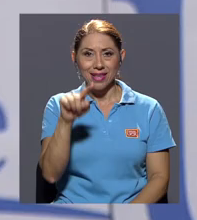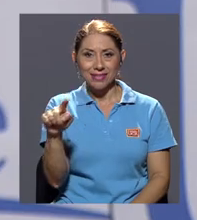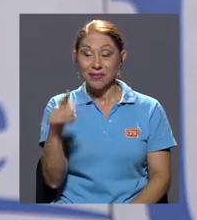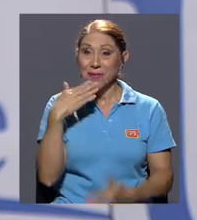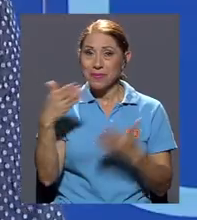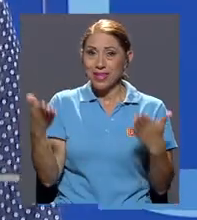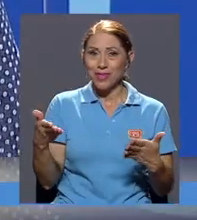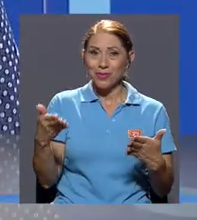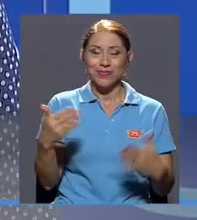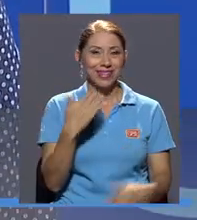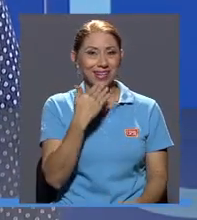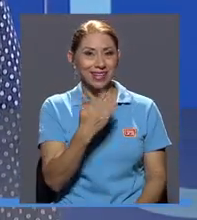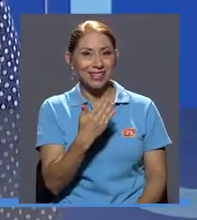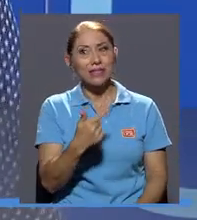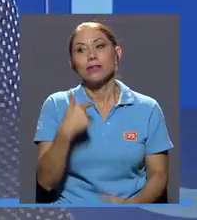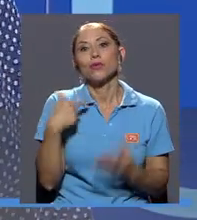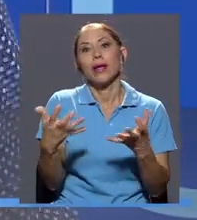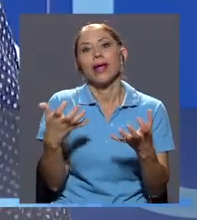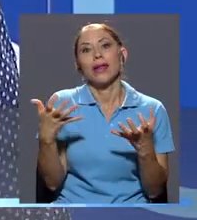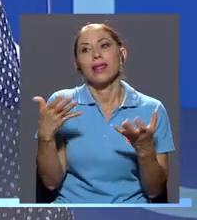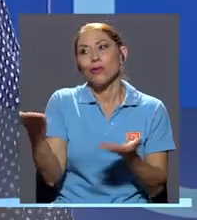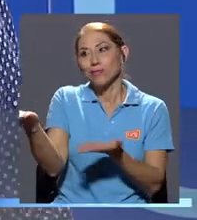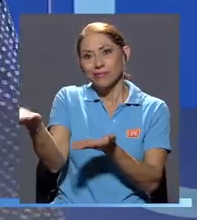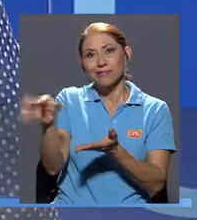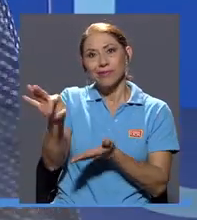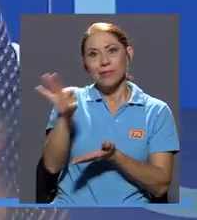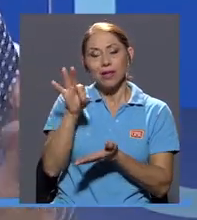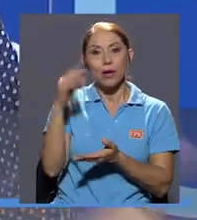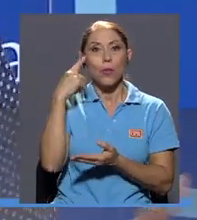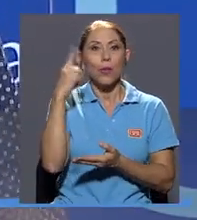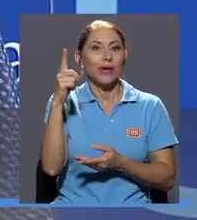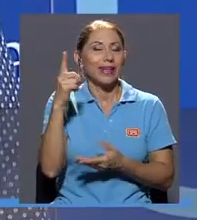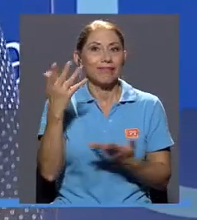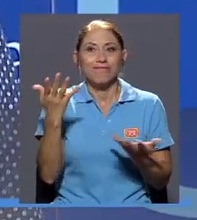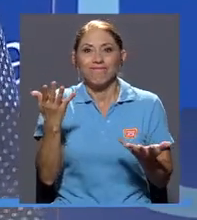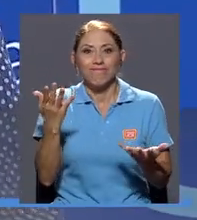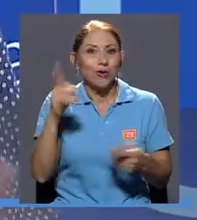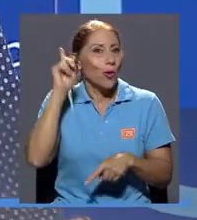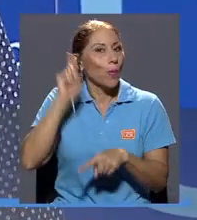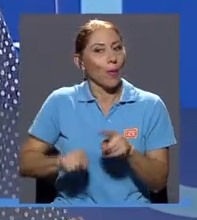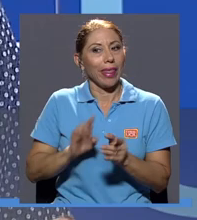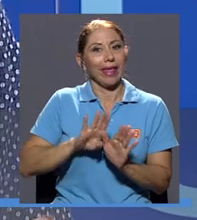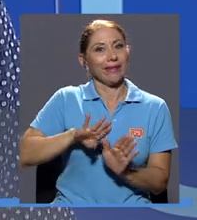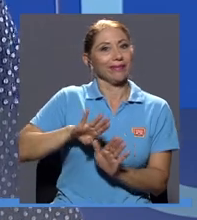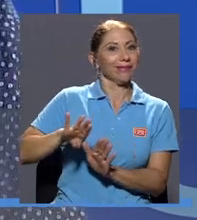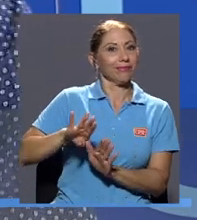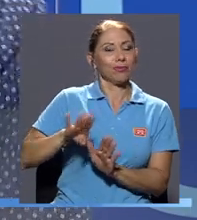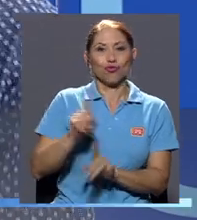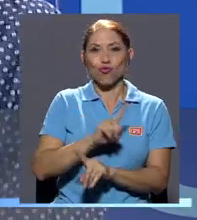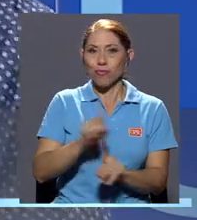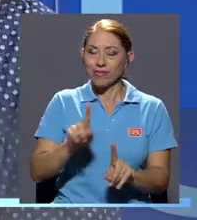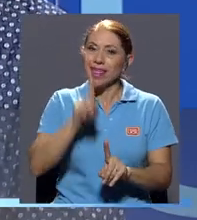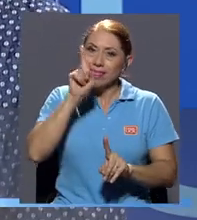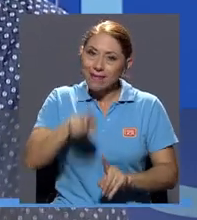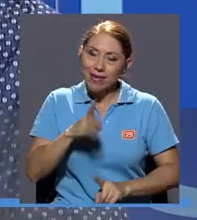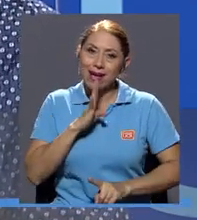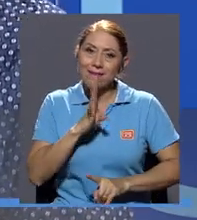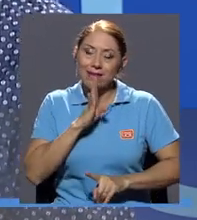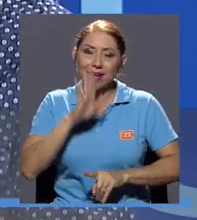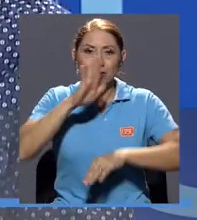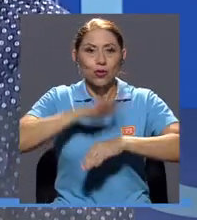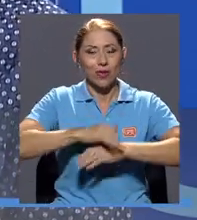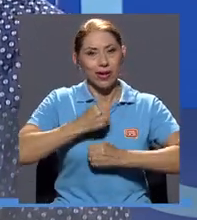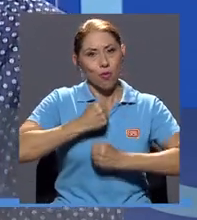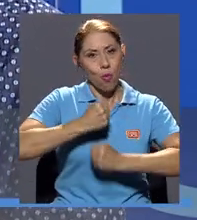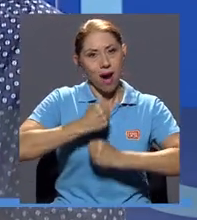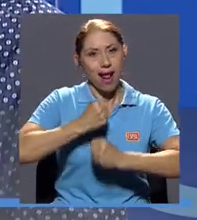querido traerlo a a esta entrevista porque es inevitable, tenemos que hablar del tema de la huelga, pero ya desde el punto de vista del